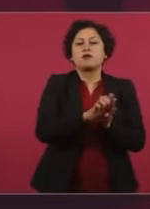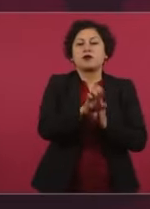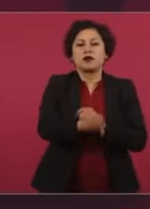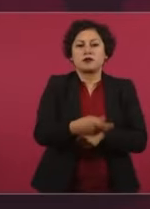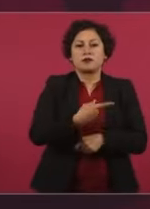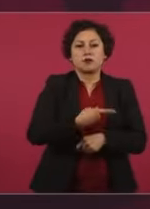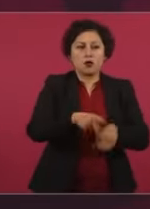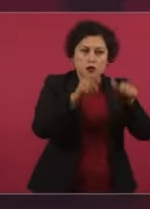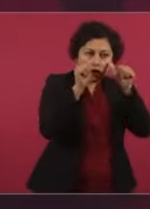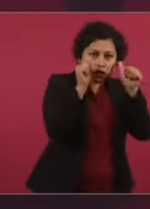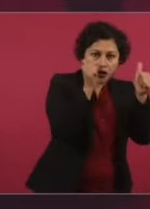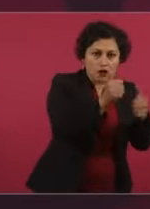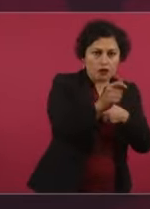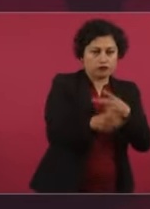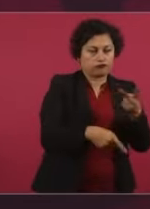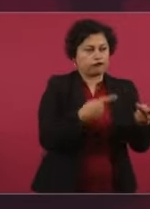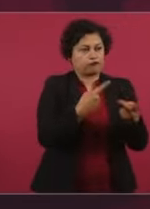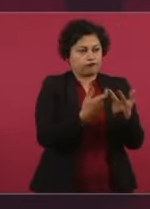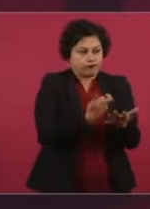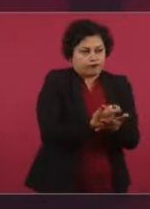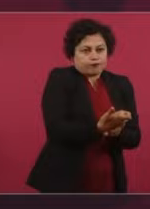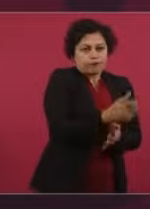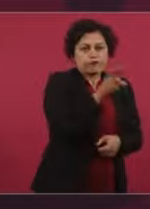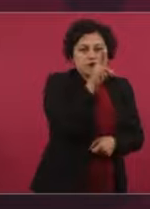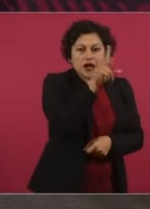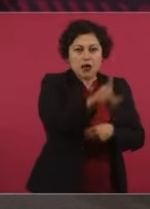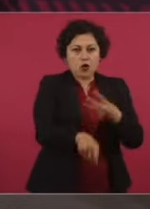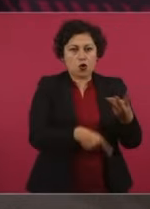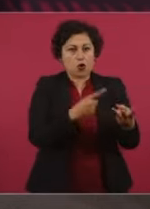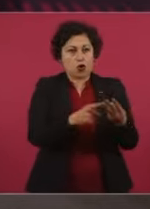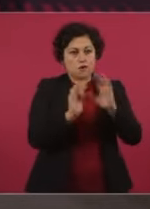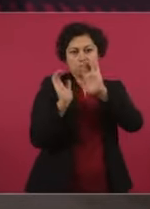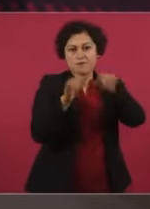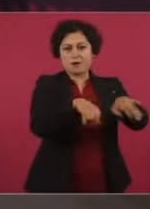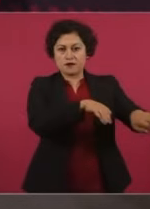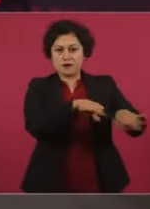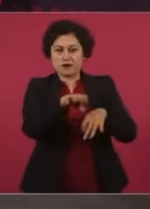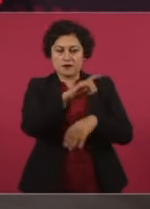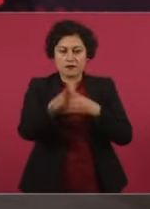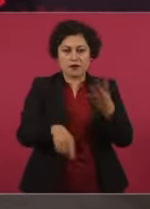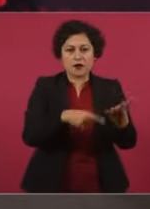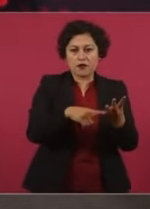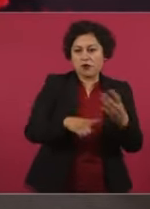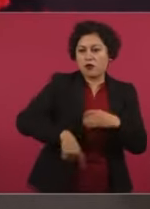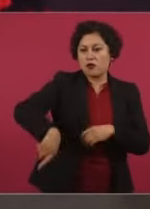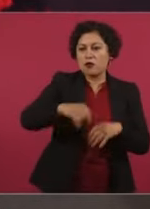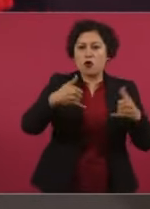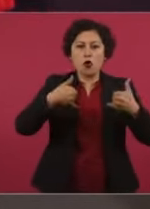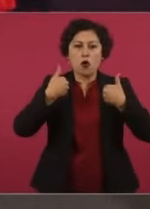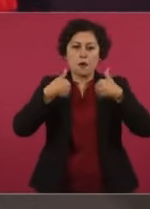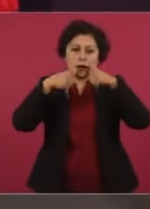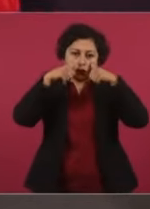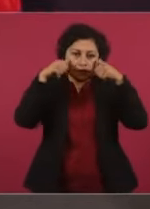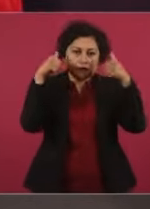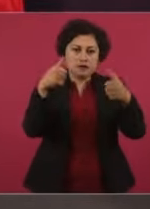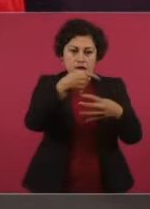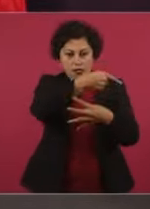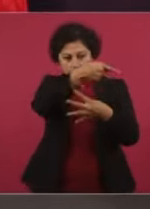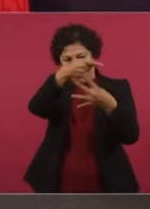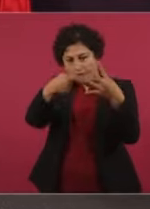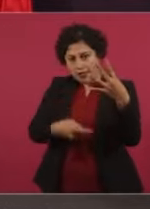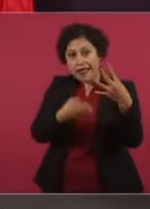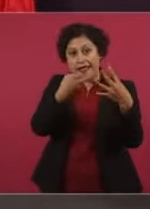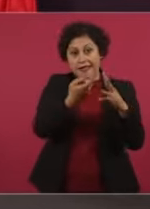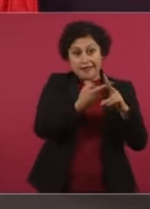ingresos, de que haya empleo, de atender a los jóvenes. Ahora es que